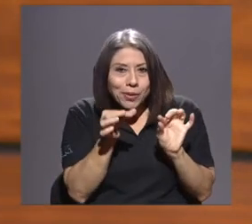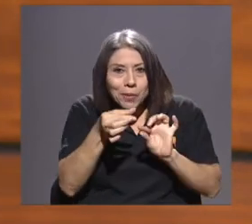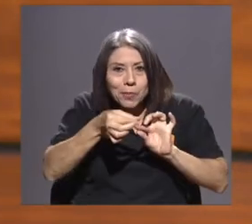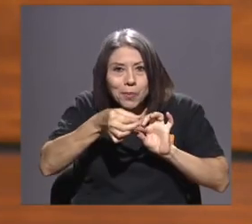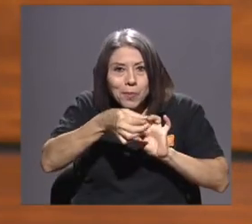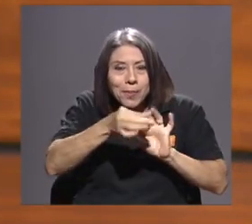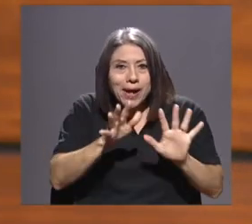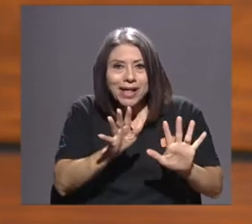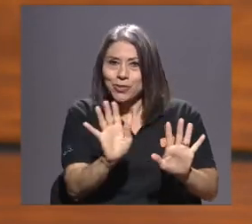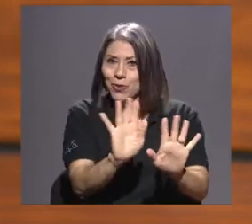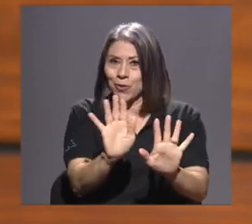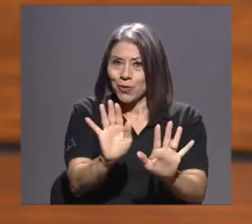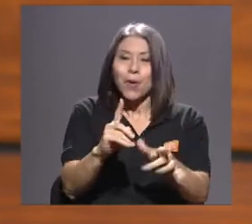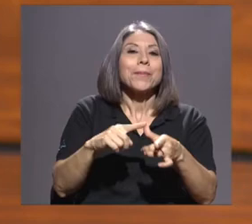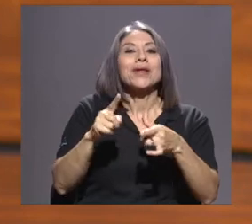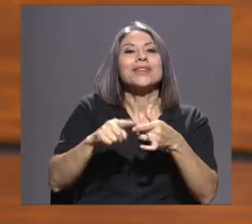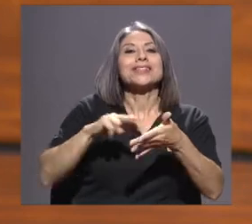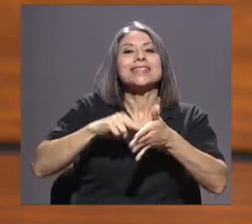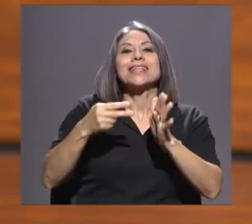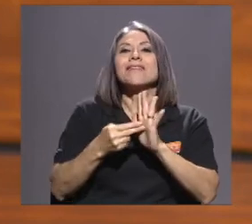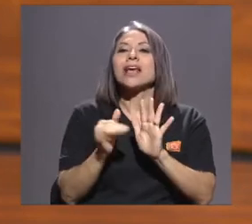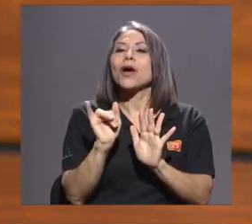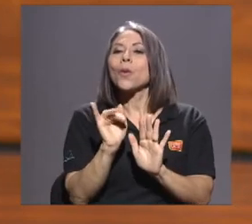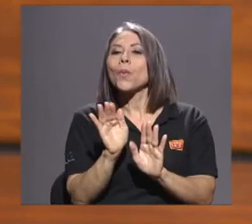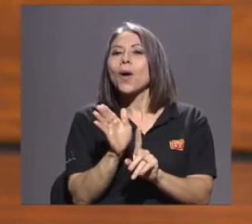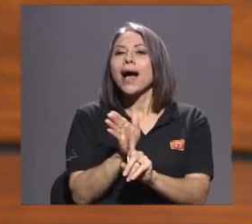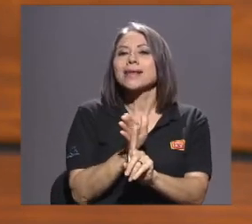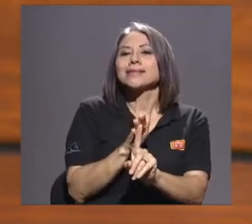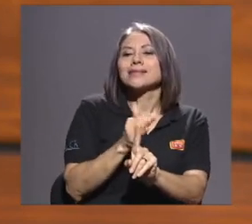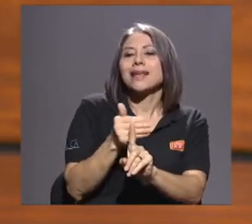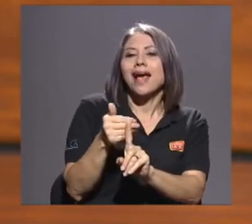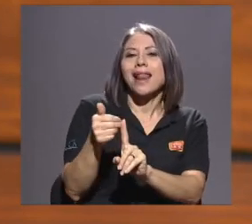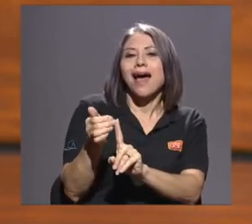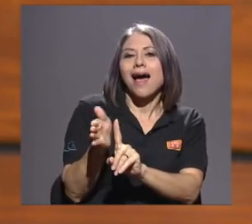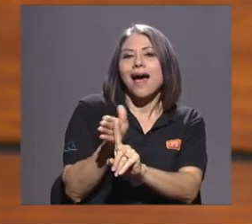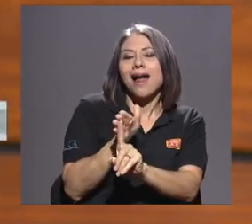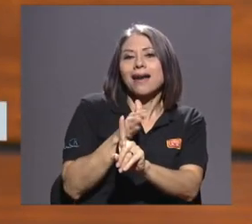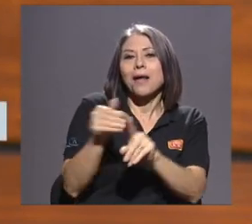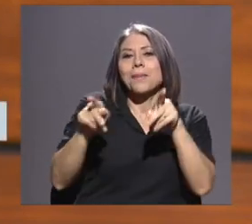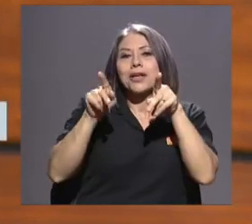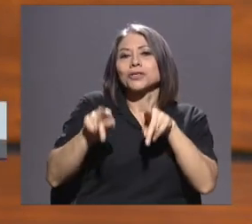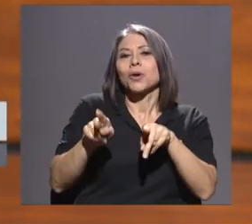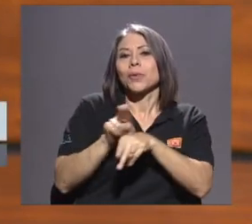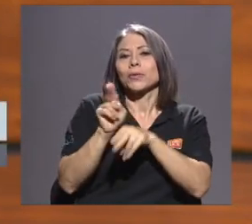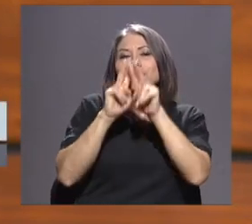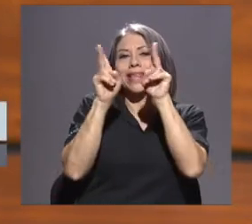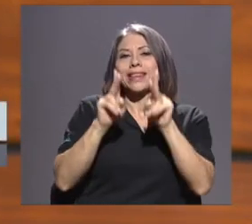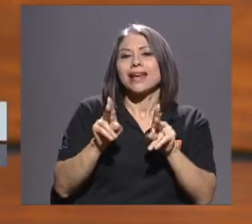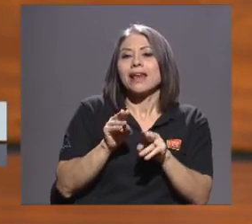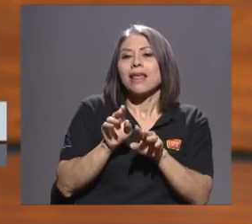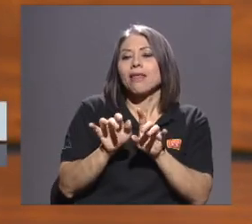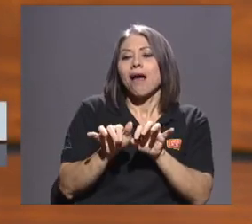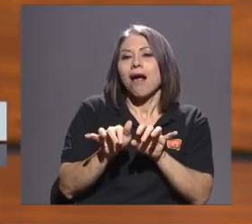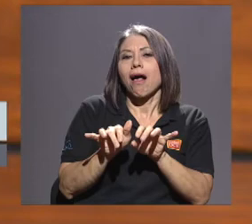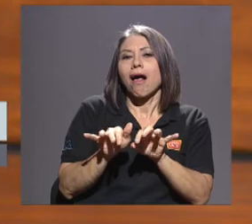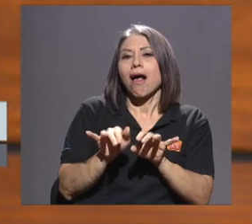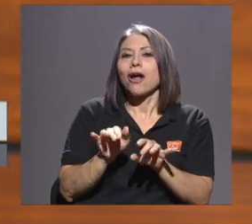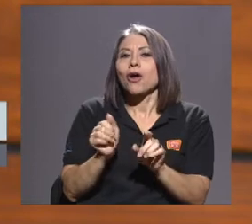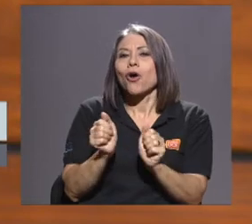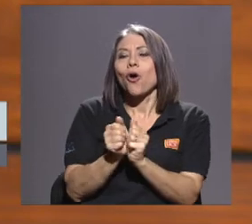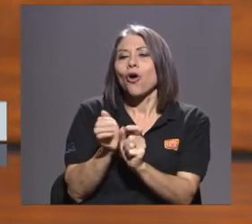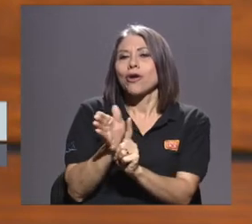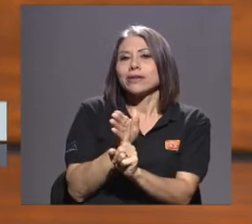empecemos con esto que es acicalar, ¿verdad? Es empezar a seducir con un lenguaje suavecito, con empezar a llegar con